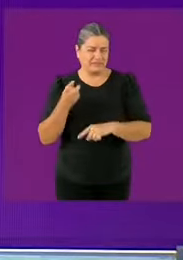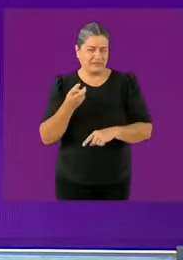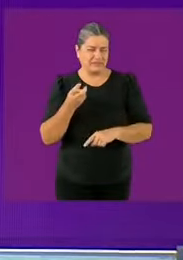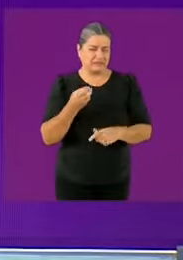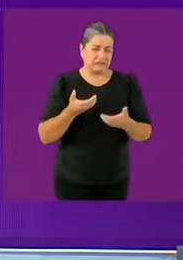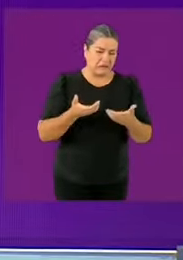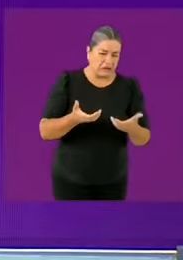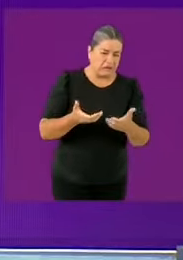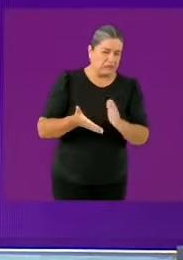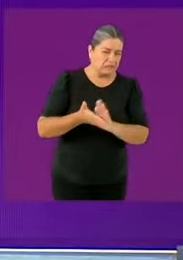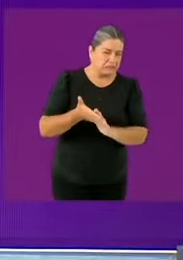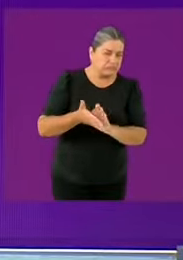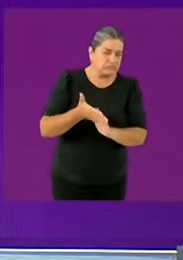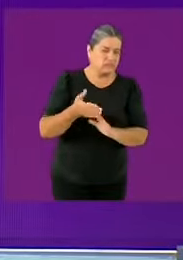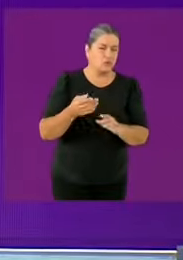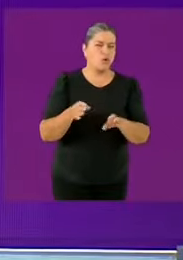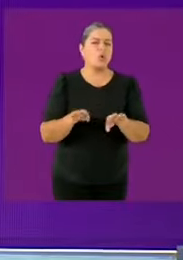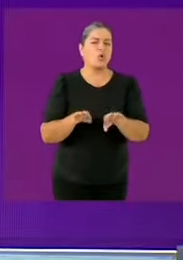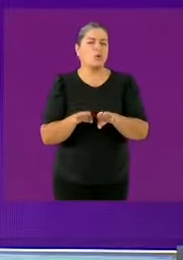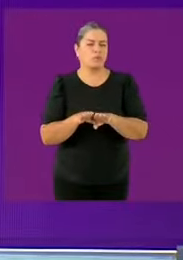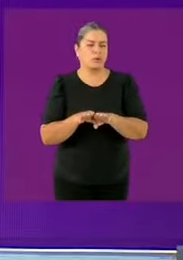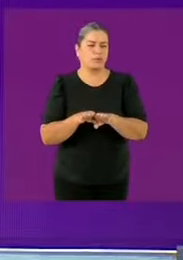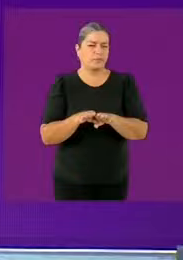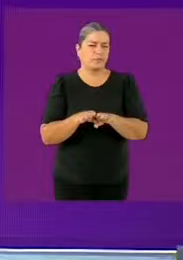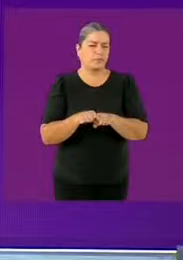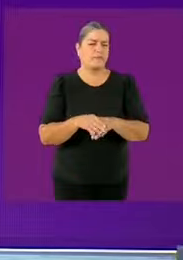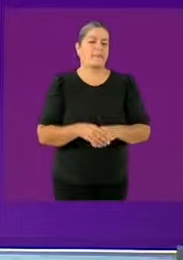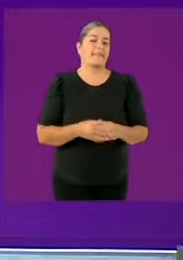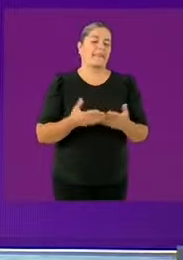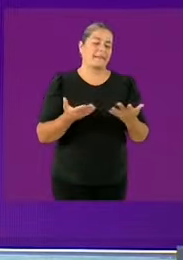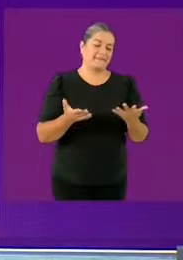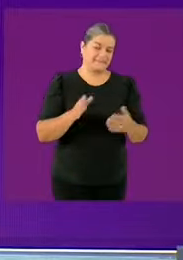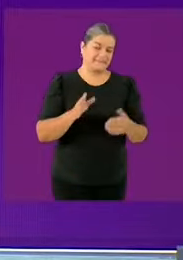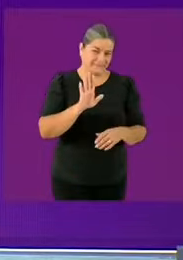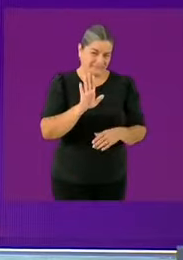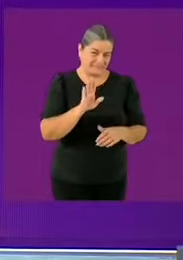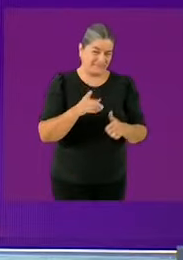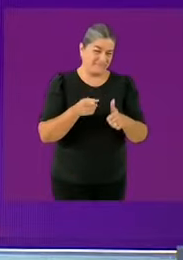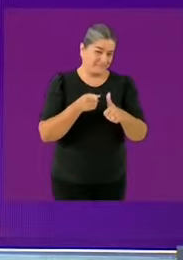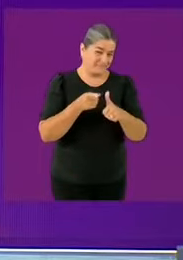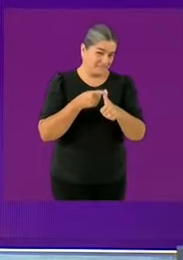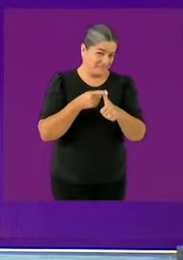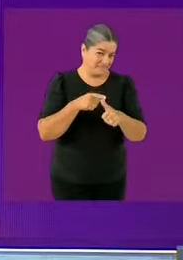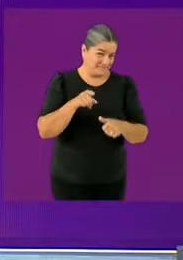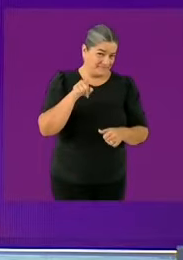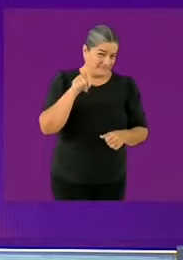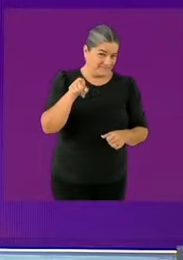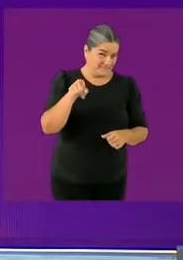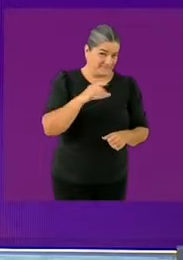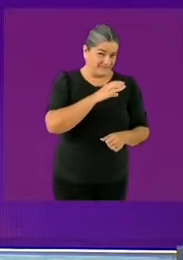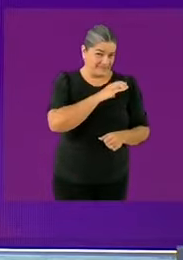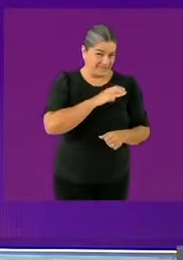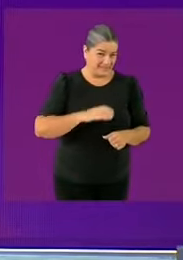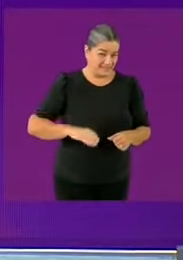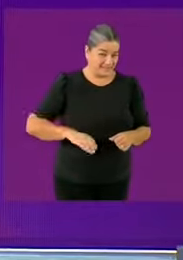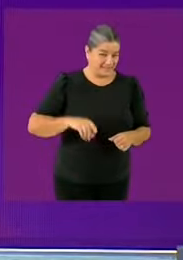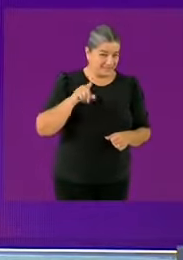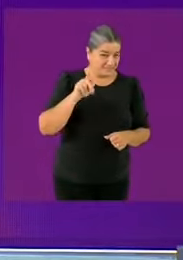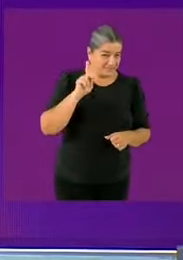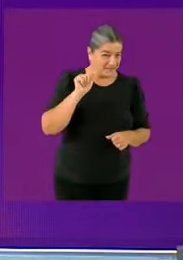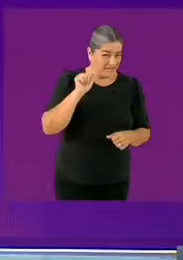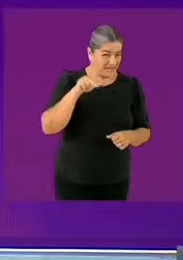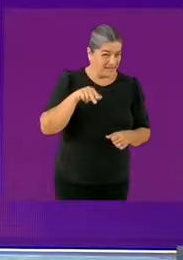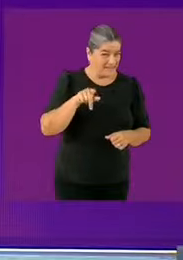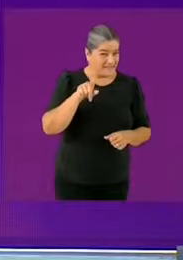Lo primero, segunda mentira de la candidata del PRIAN. Solamente hay que ver sus declaraciones patrimoniales en el Senado de la República